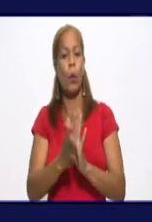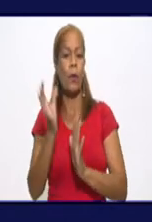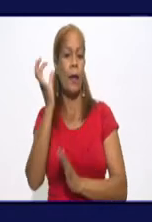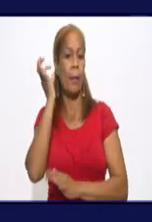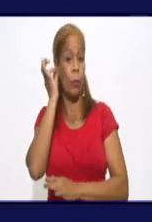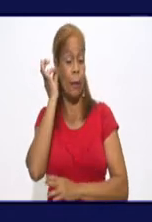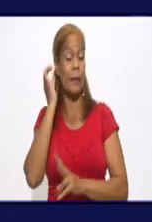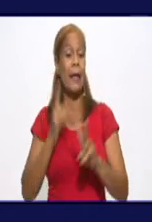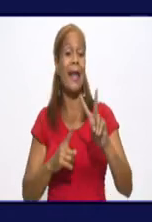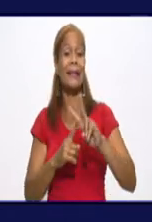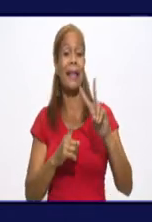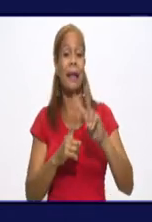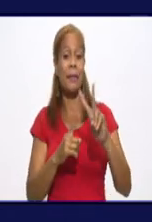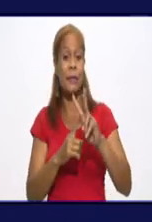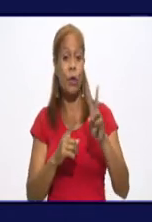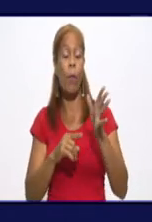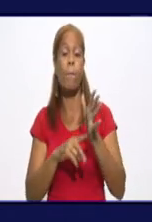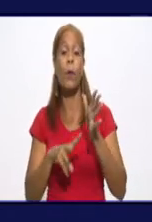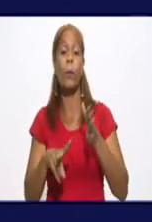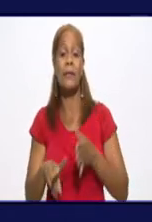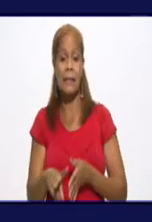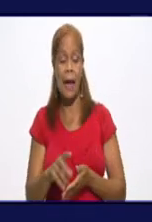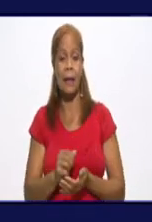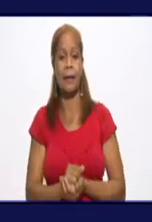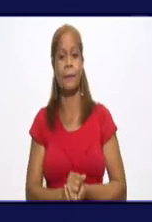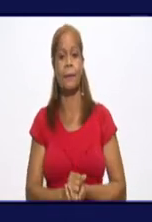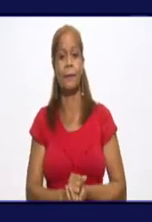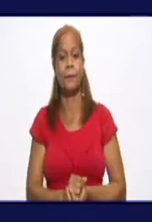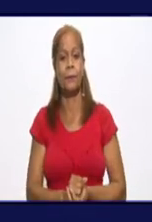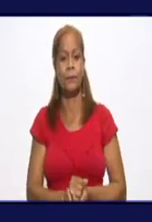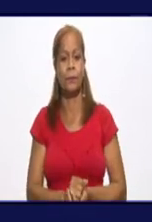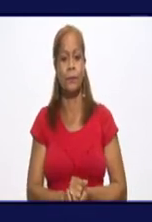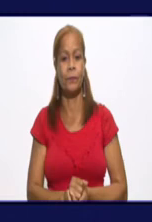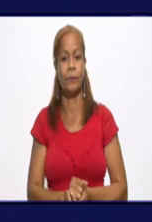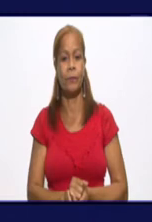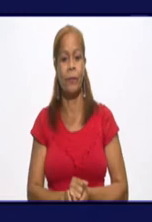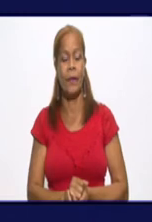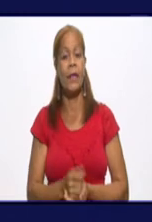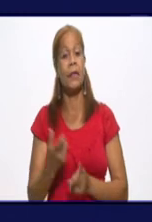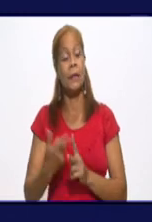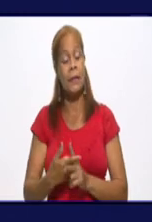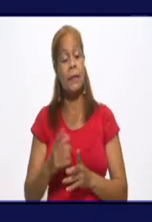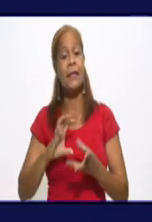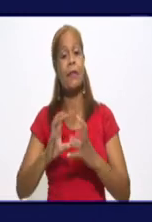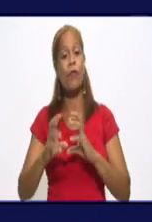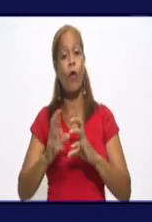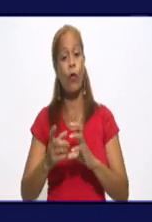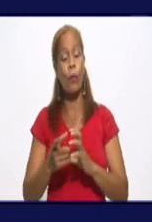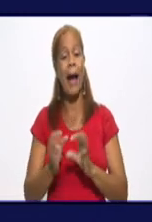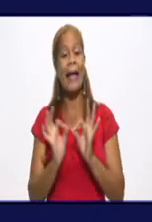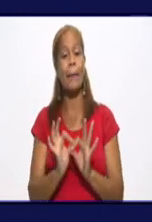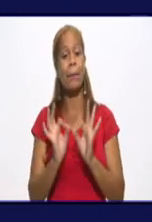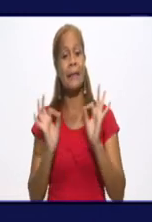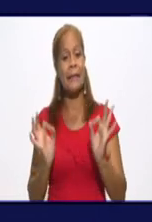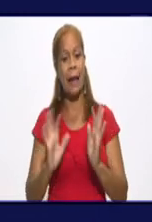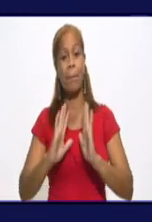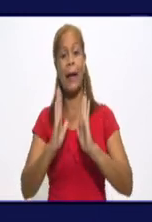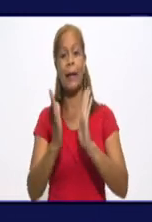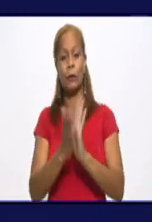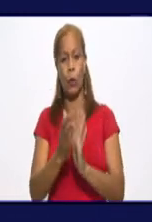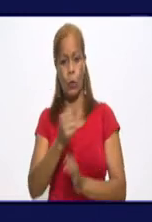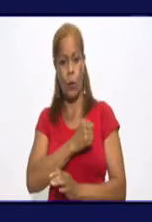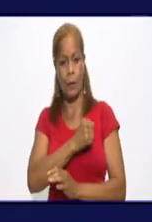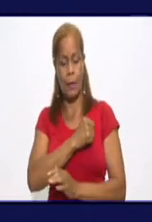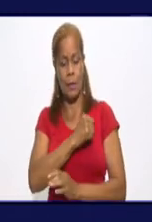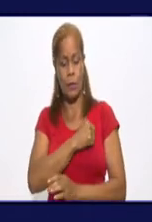televisión provincial, y de manera especial, buenas tardes para todo el querido